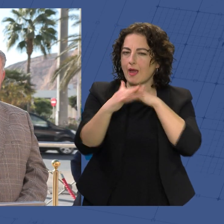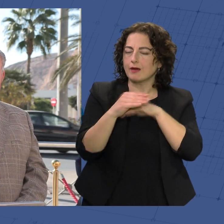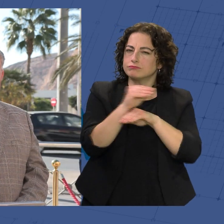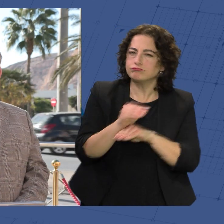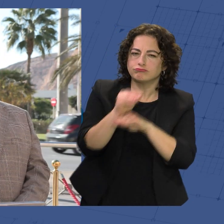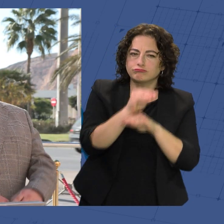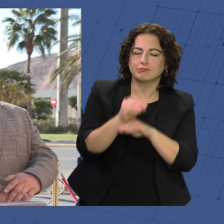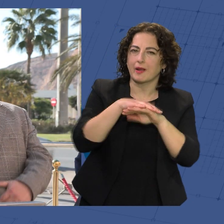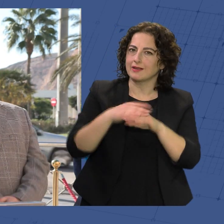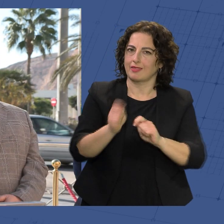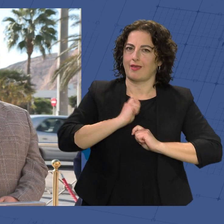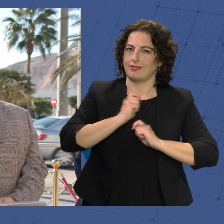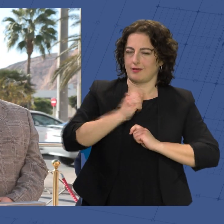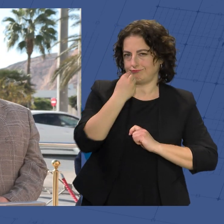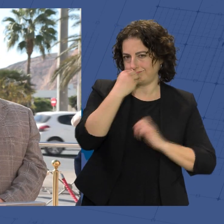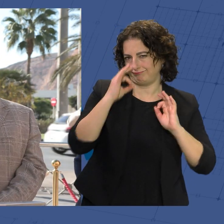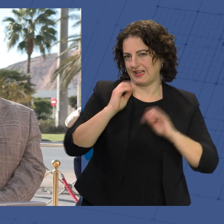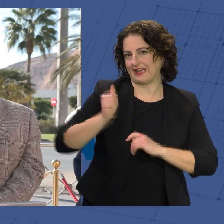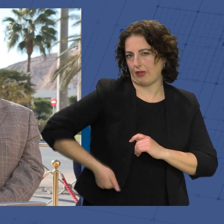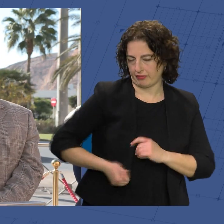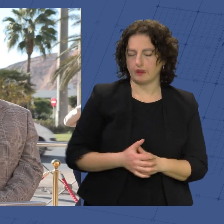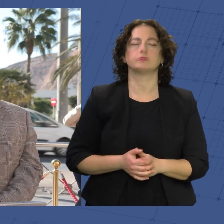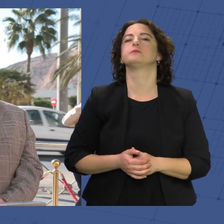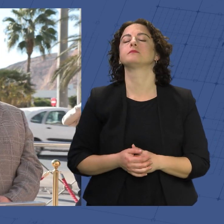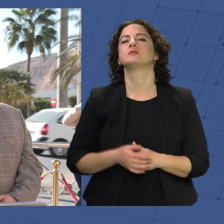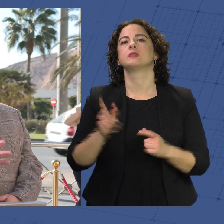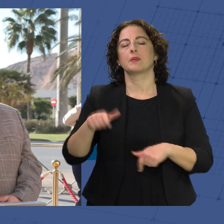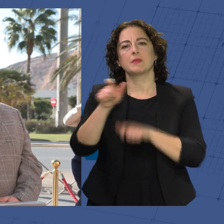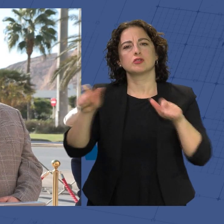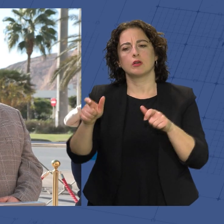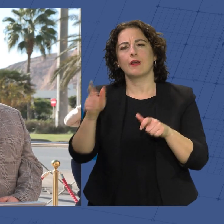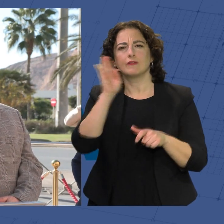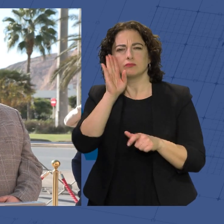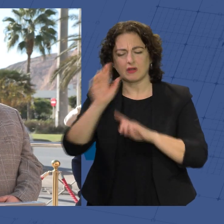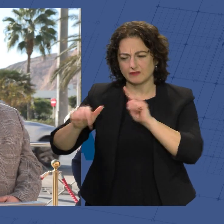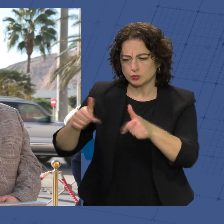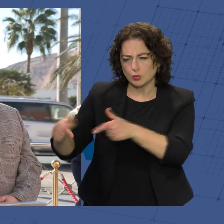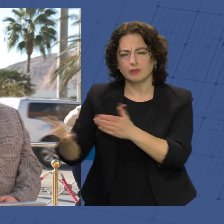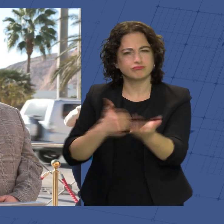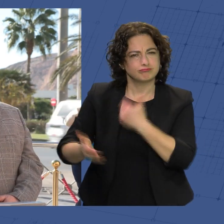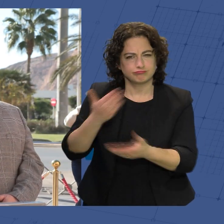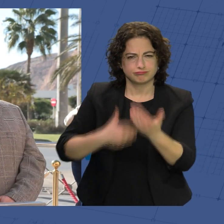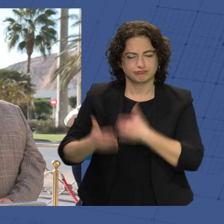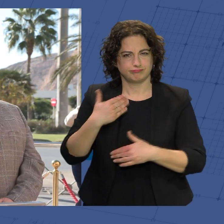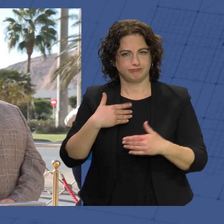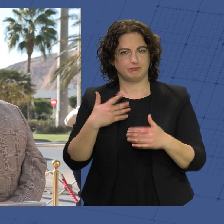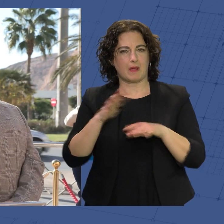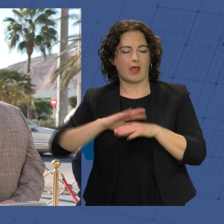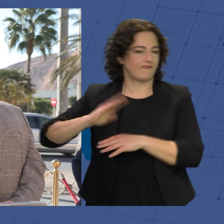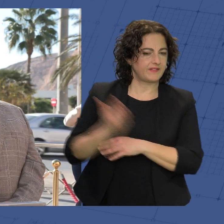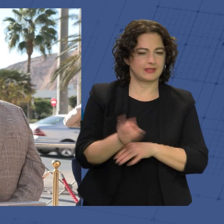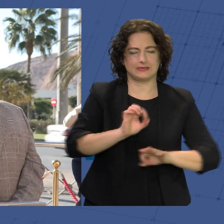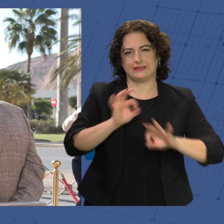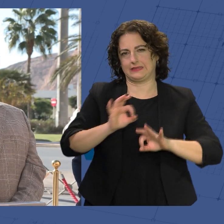siempre una fuente inagotable de riqueza, a los que recogen residuos de nuestros mares para que no se dañe ninguna